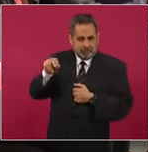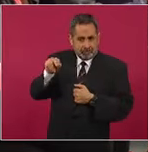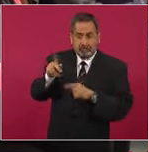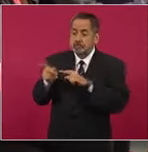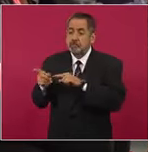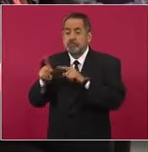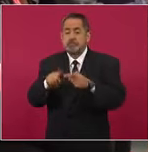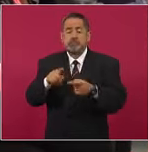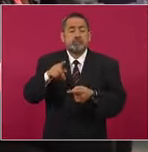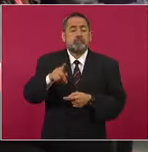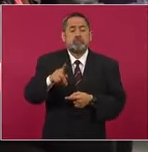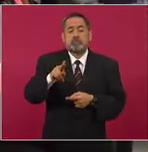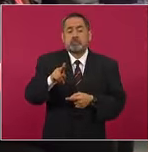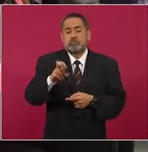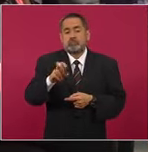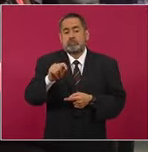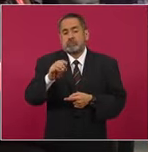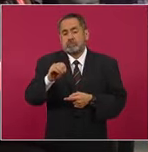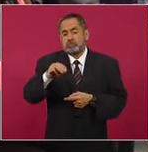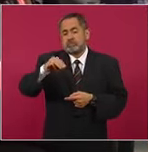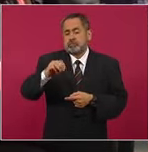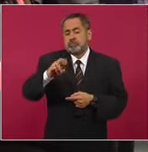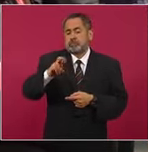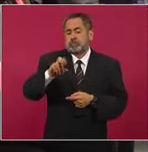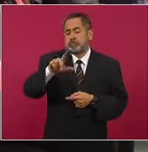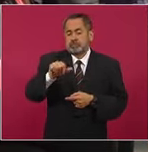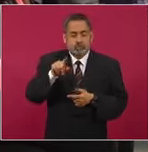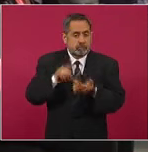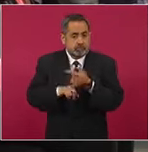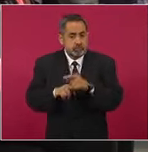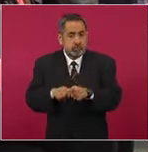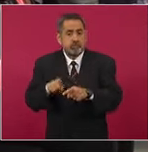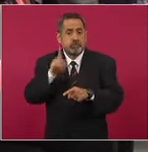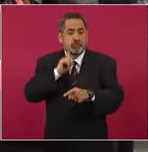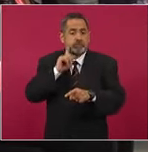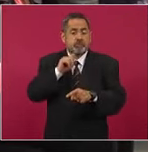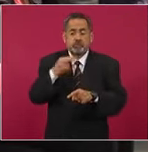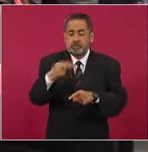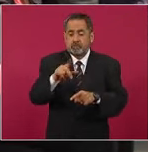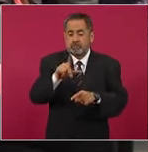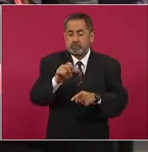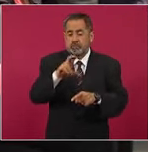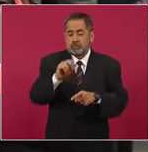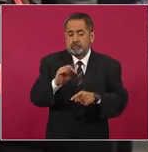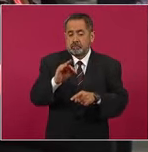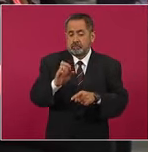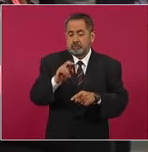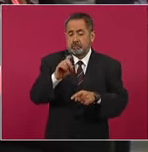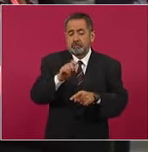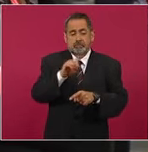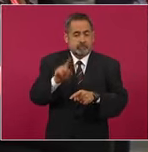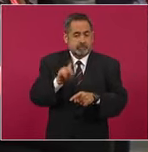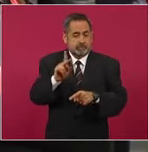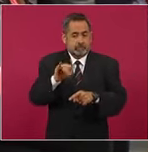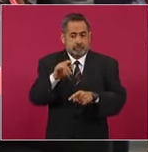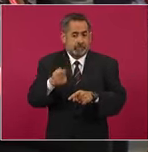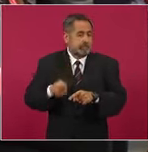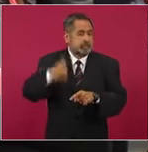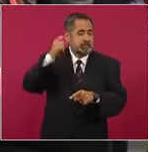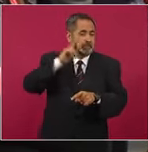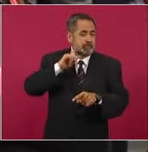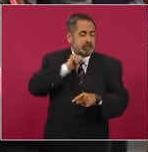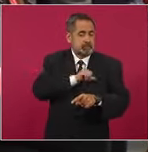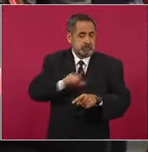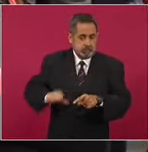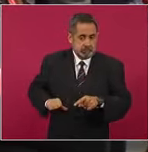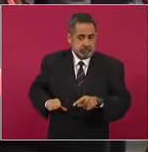Puerto Morelos, particularmente, Laura Fernández Piña, la primera alcaldesa de ese municipio